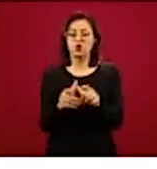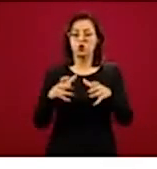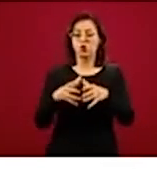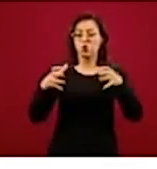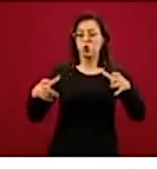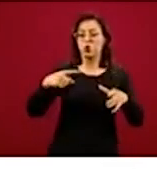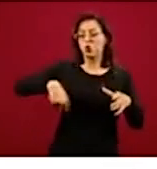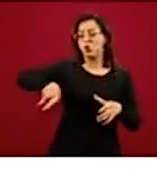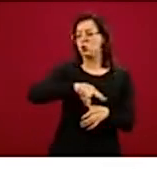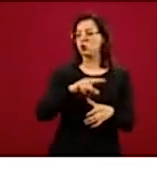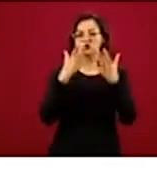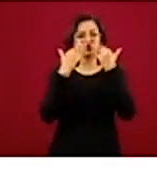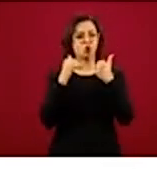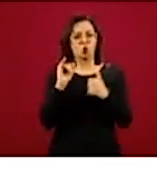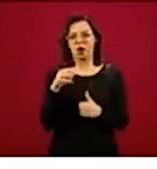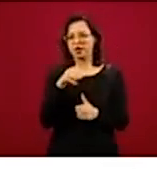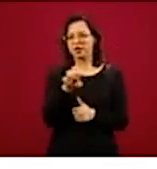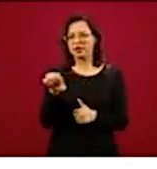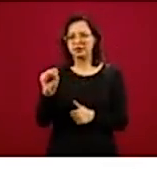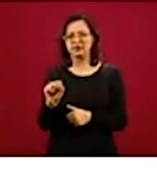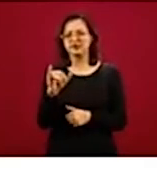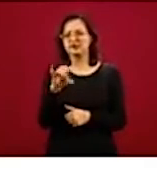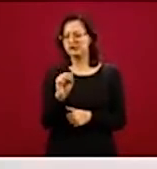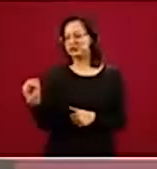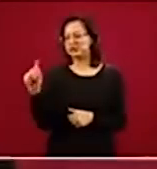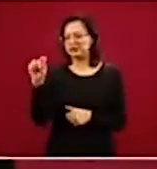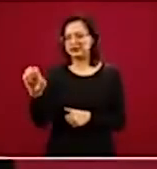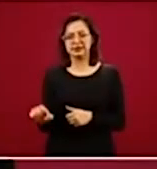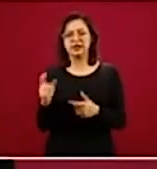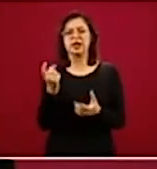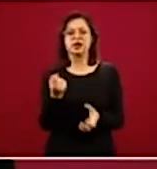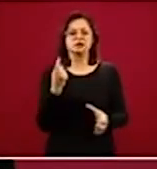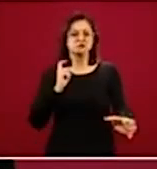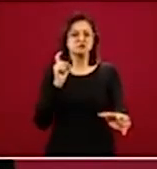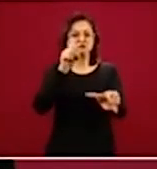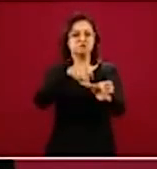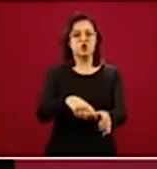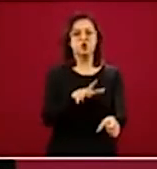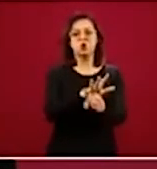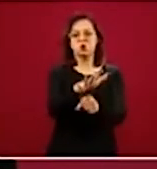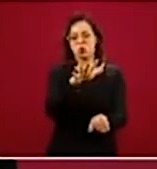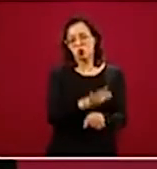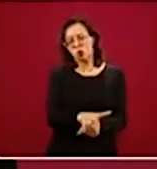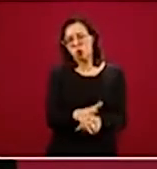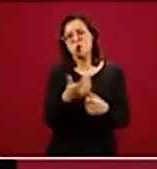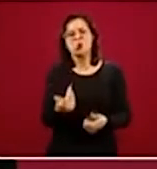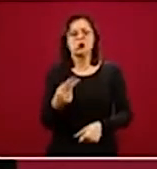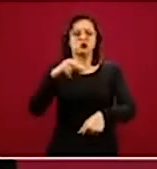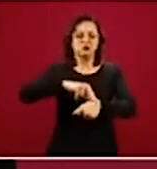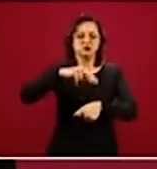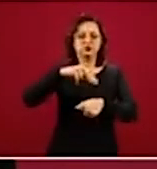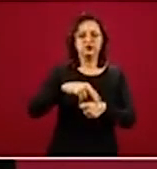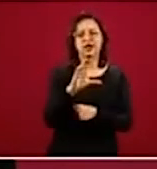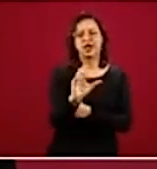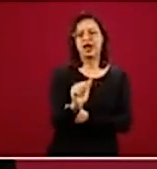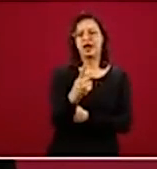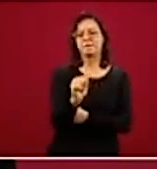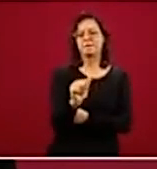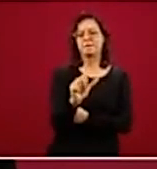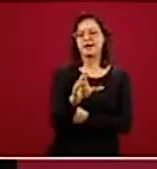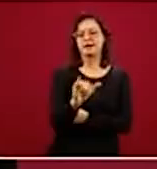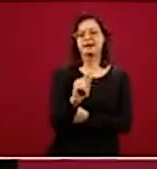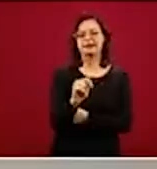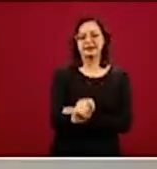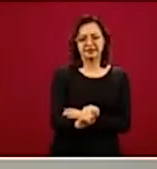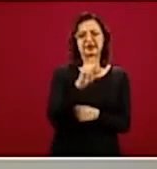ambulatorios para la prevención y tratamiento del VIH-Sida y las infecciones de transmisión sexual, los capacites, pero además tenemos